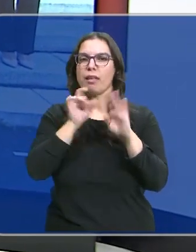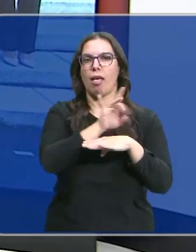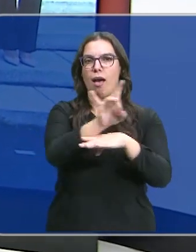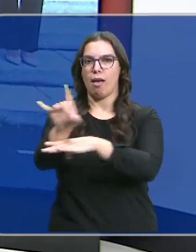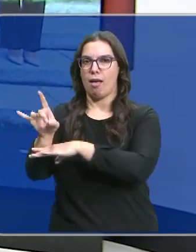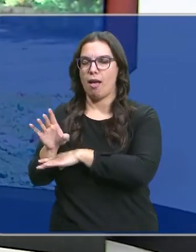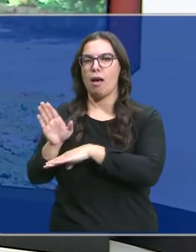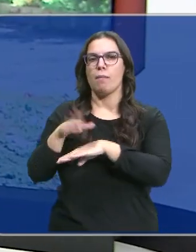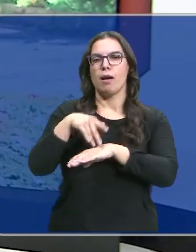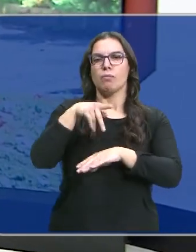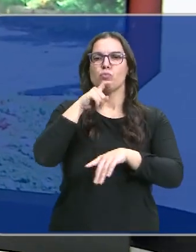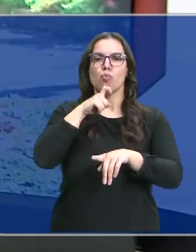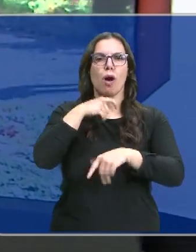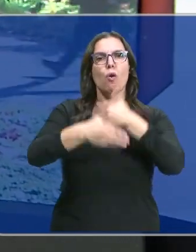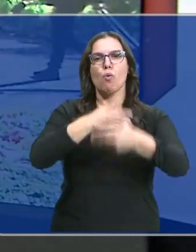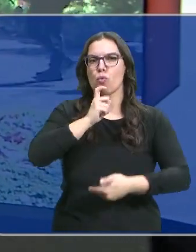carta. Madrid, Daniel de la Fuente.